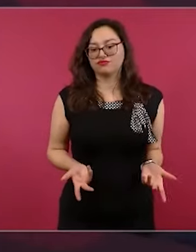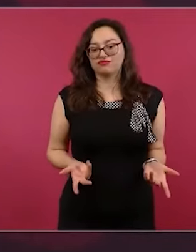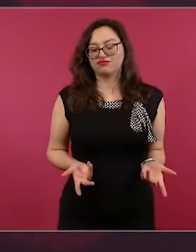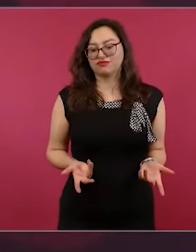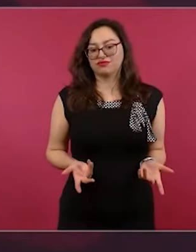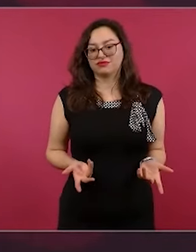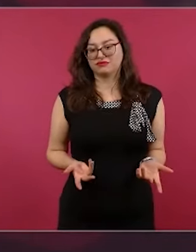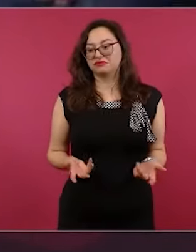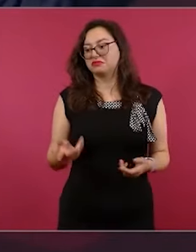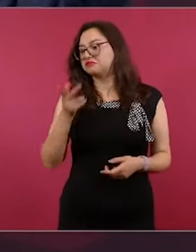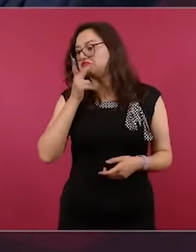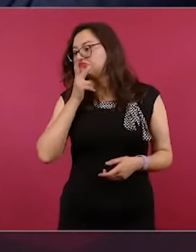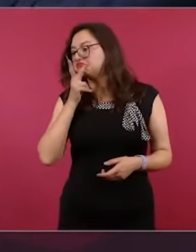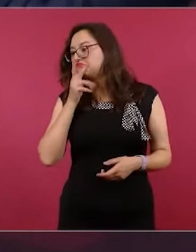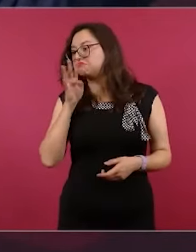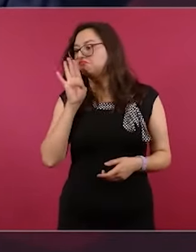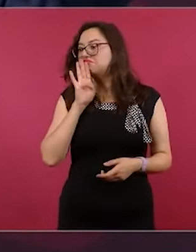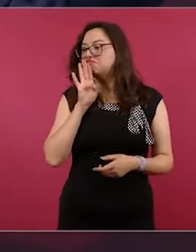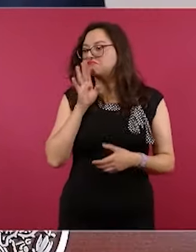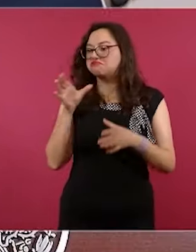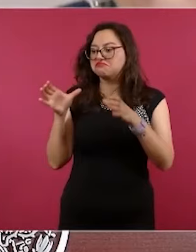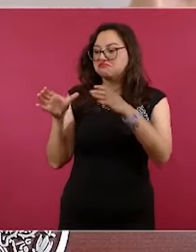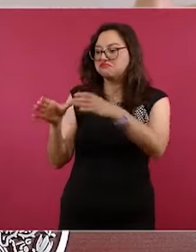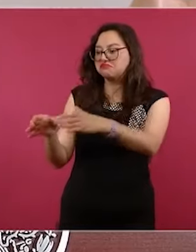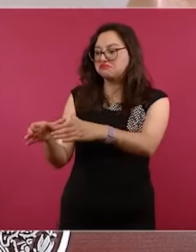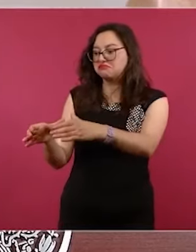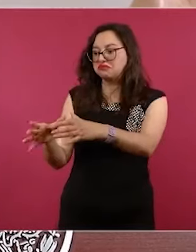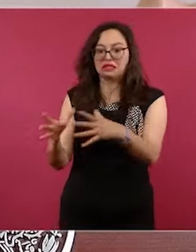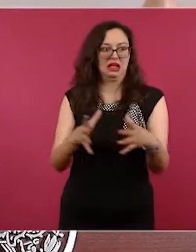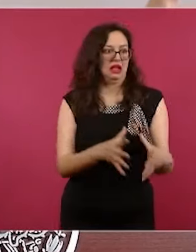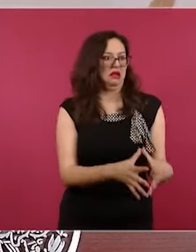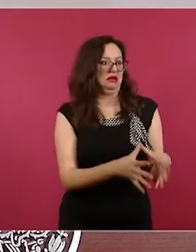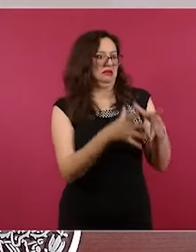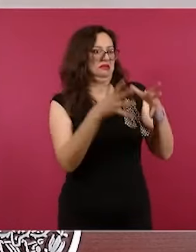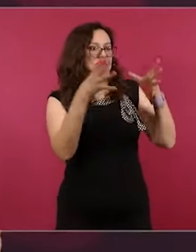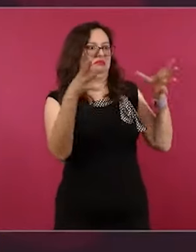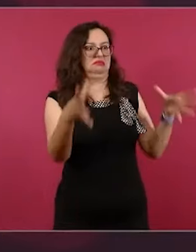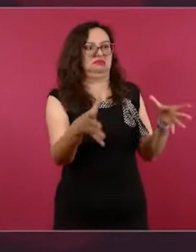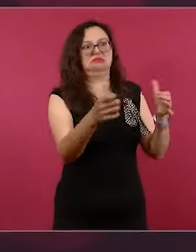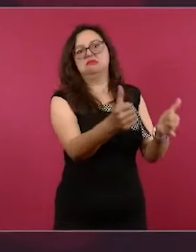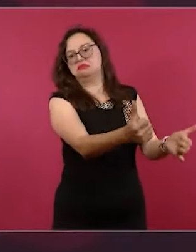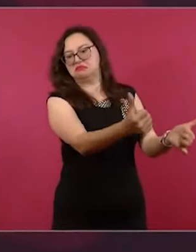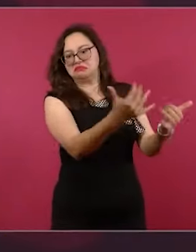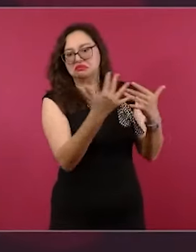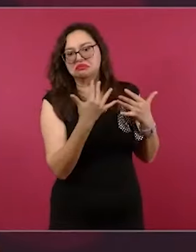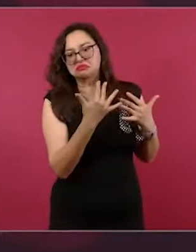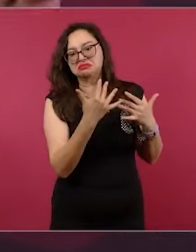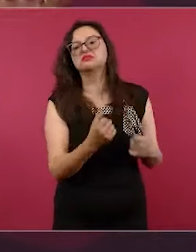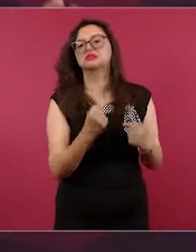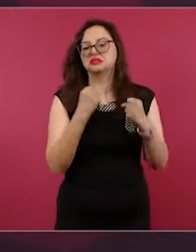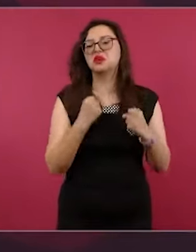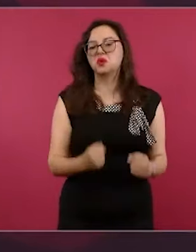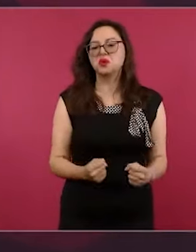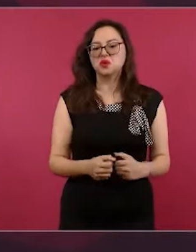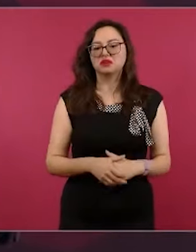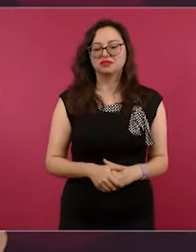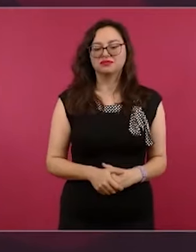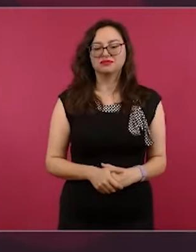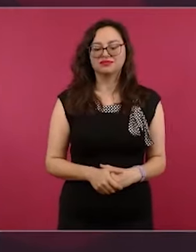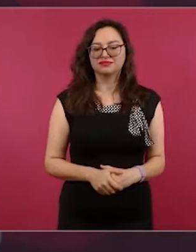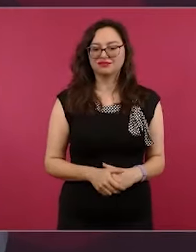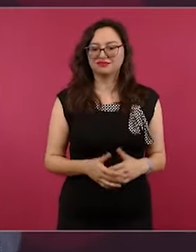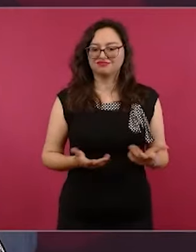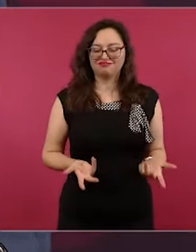desde abajo y con la participación de todas y todos. No es un movimiento de élite, es un movimiento de millones de mujeres, de hombres libres,